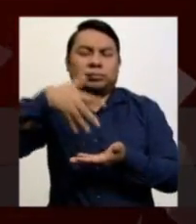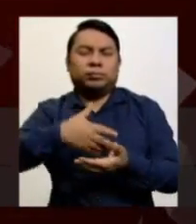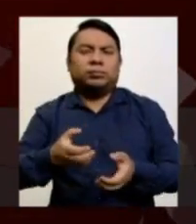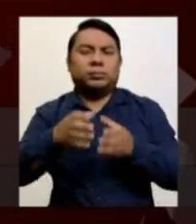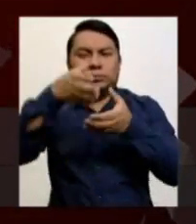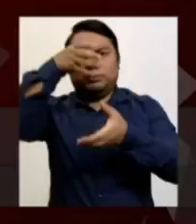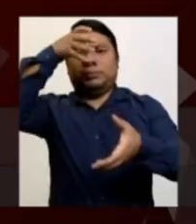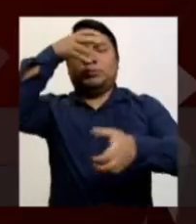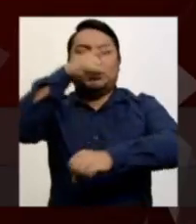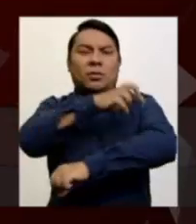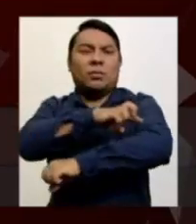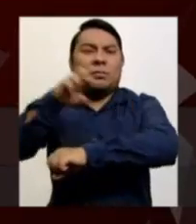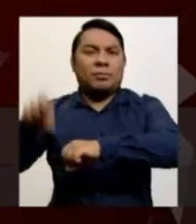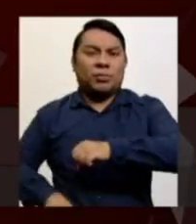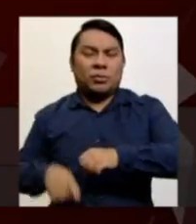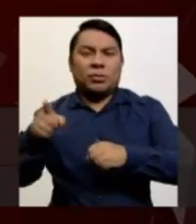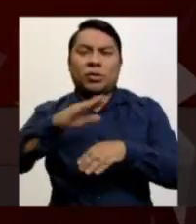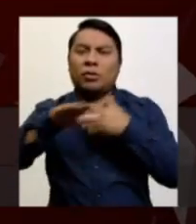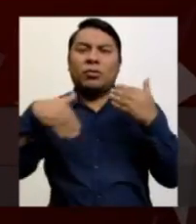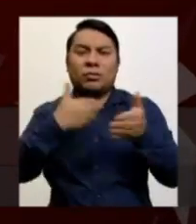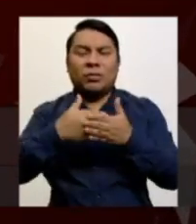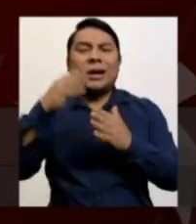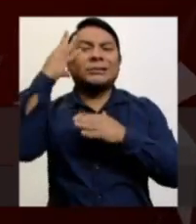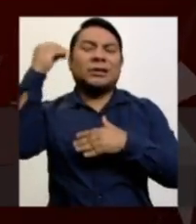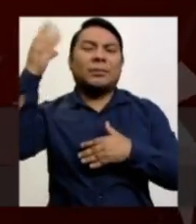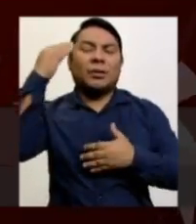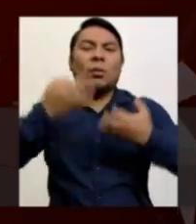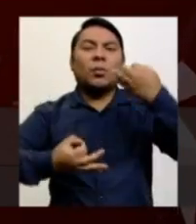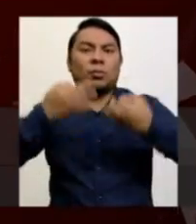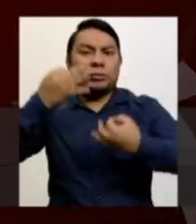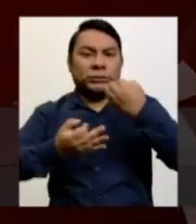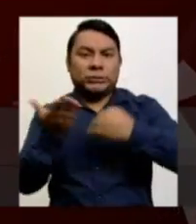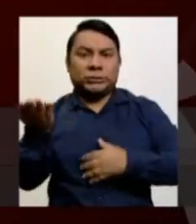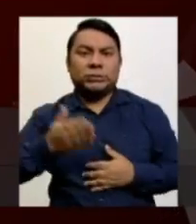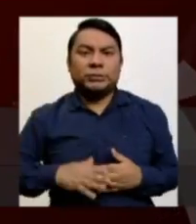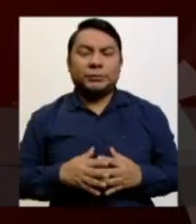experiencia en derecho penal y procesal y gestión pública.